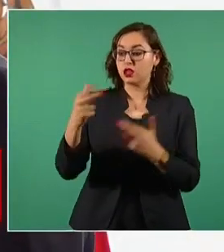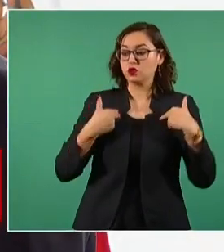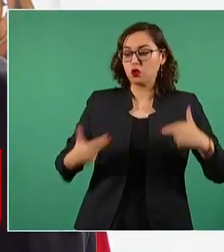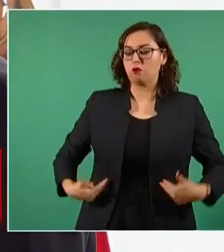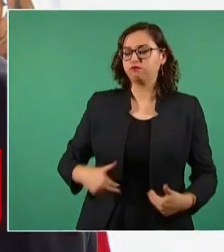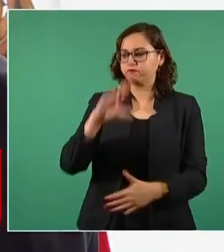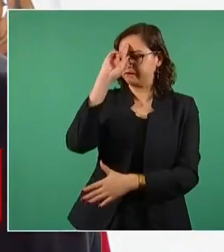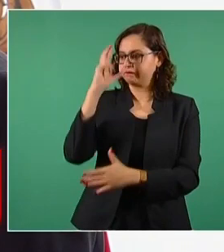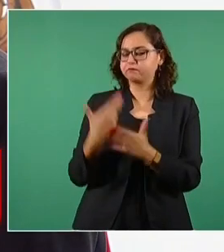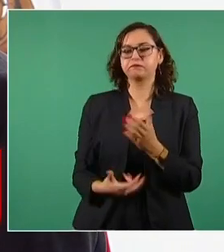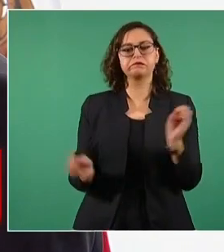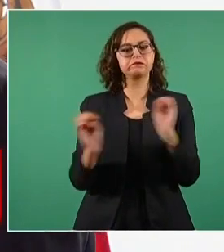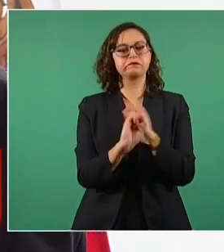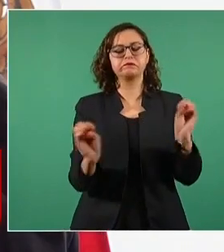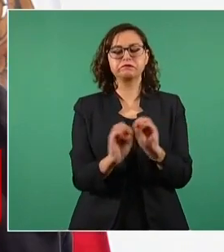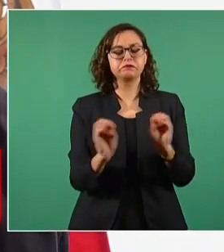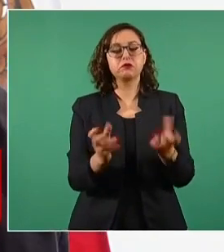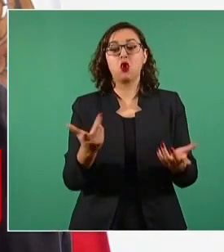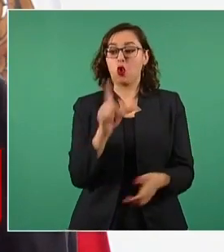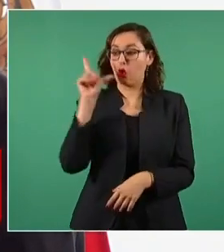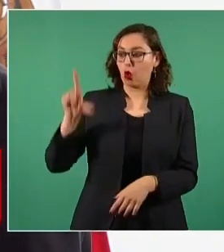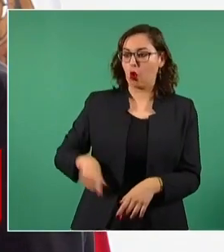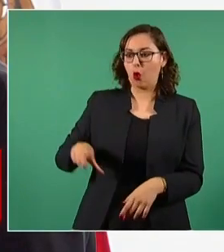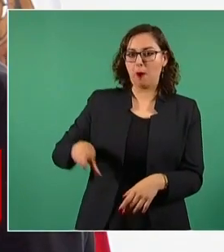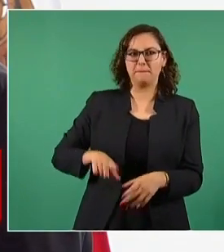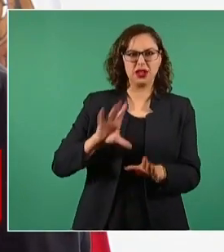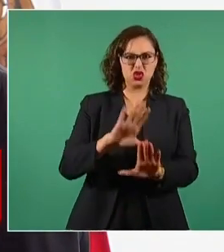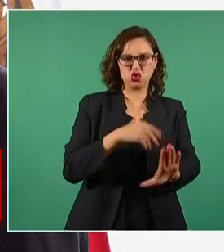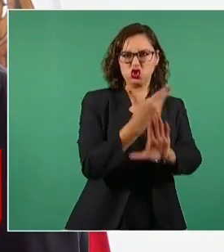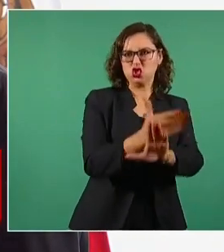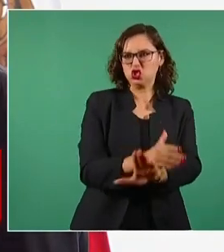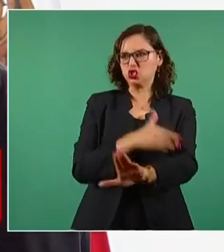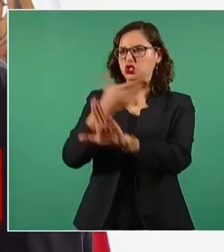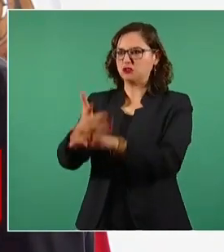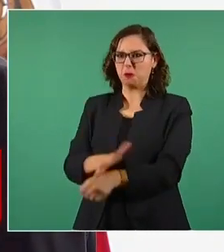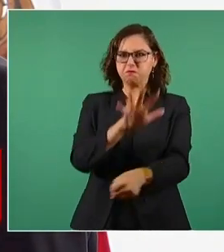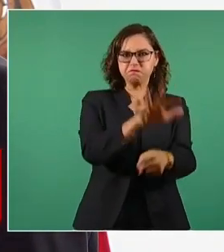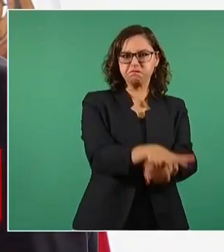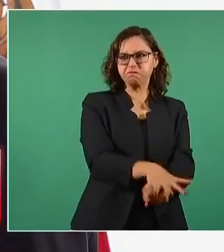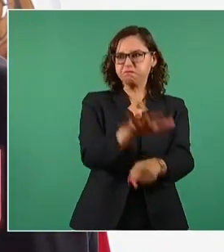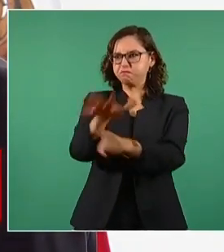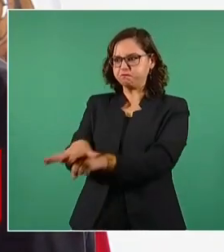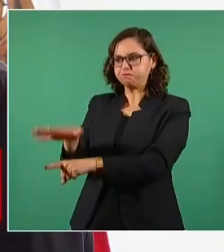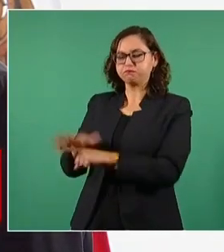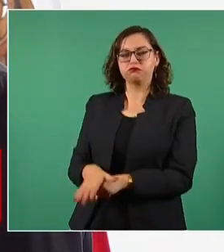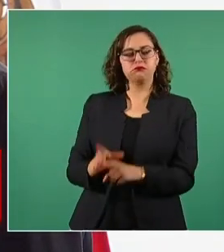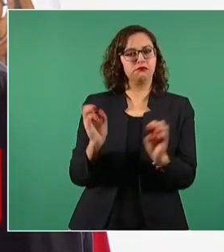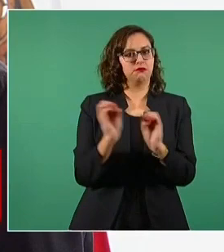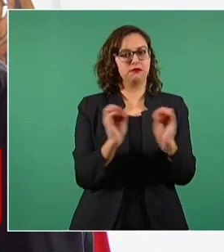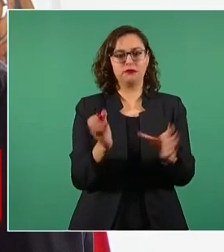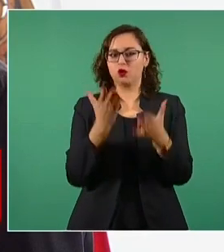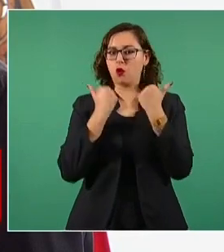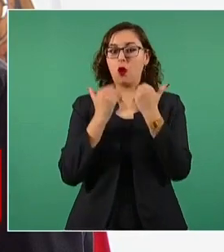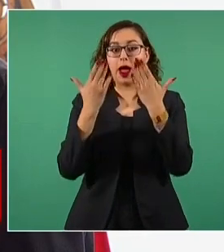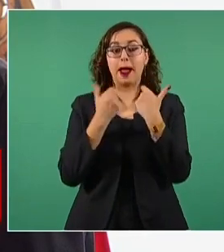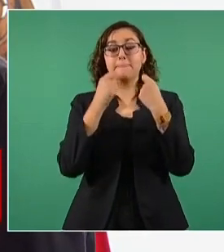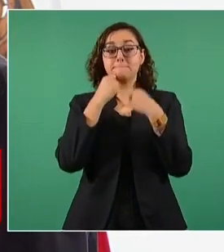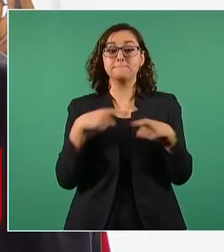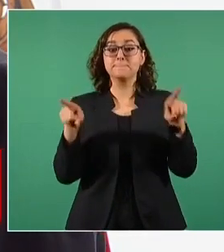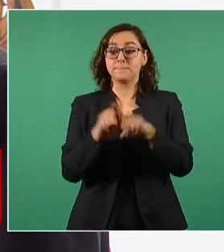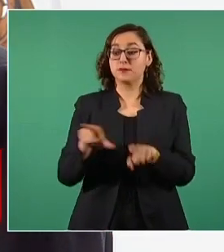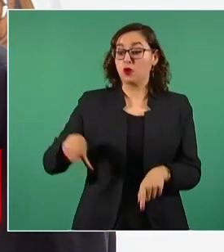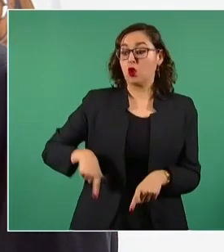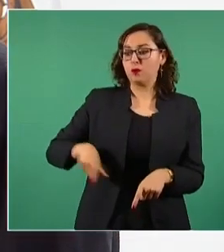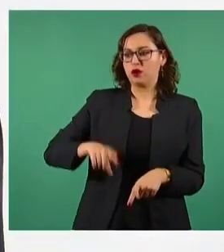no reprime al pueblo y no se organizan fraudes electorales desde el Poder Federal. El poder